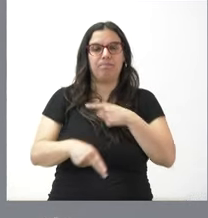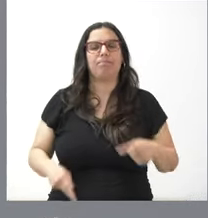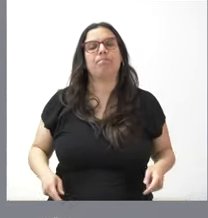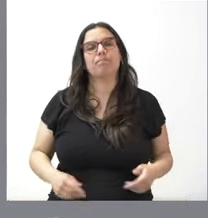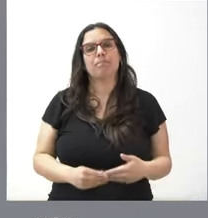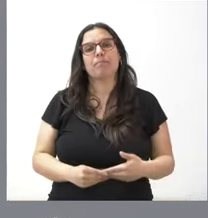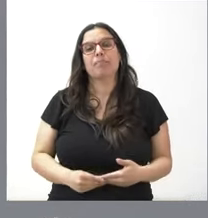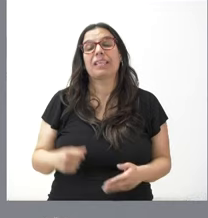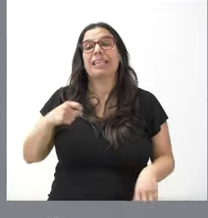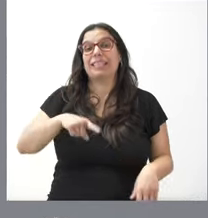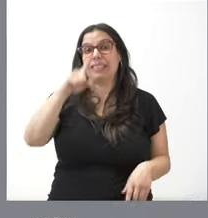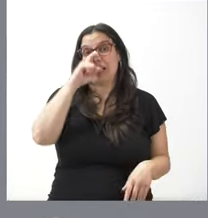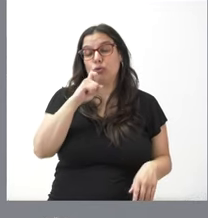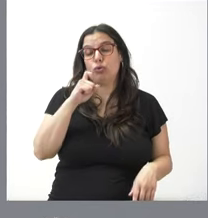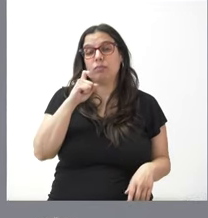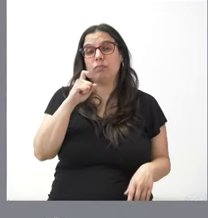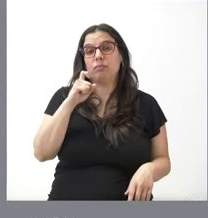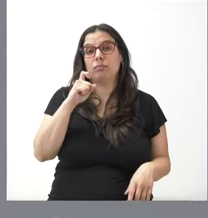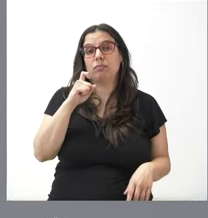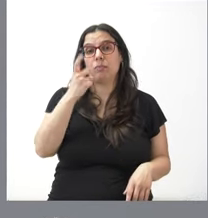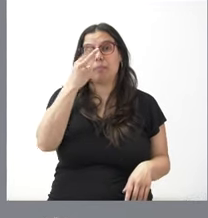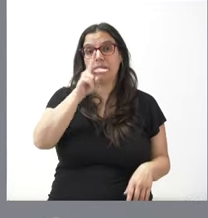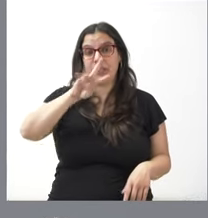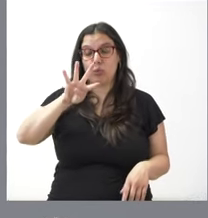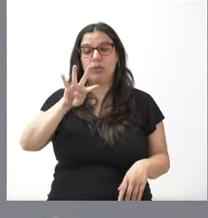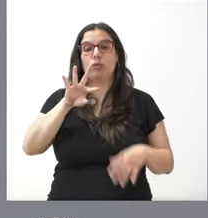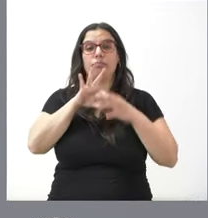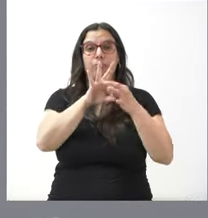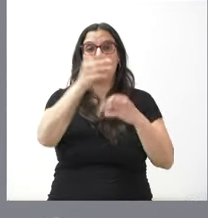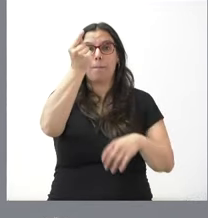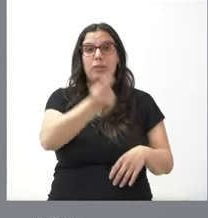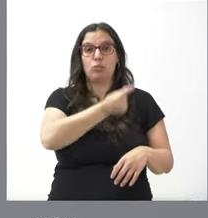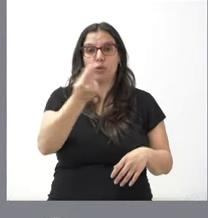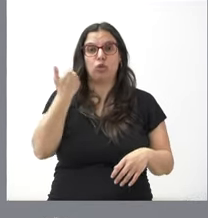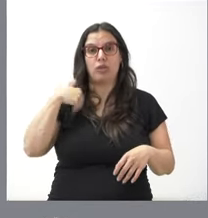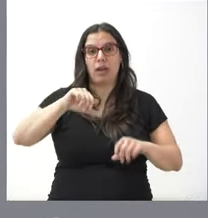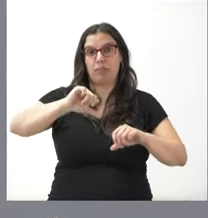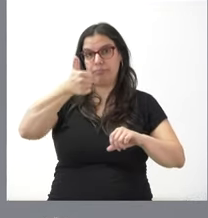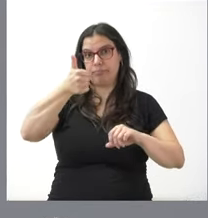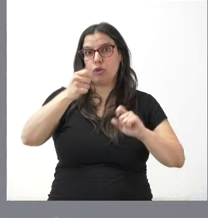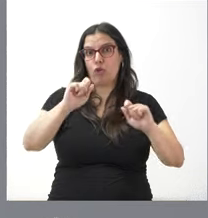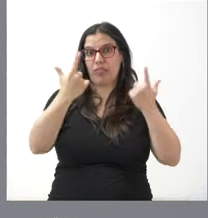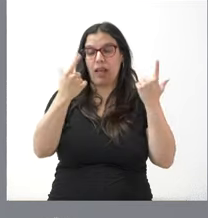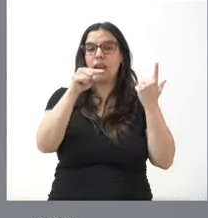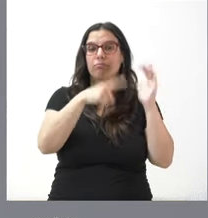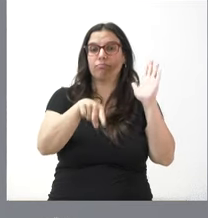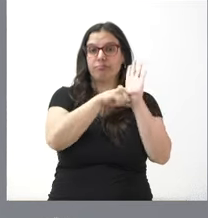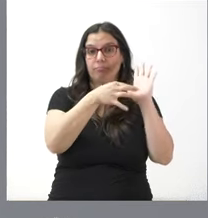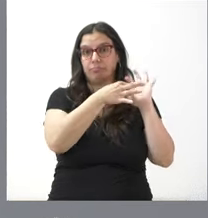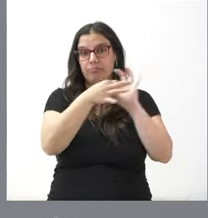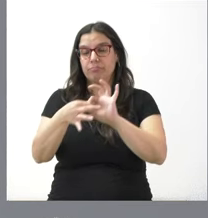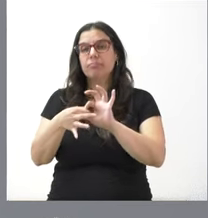este año, este año 24 y de acuerdo con el presupuesto en vigor que aprobaron las Cortes de Castilla y León, están consignados